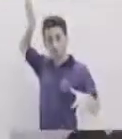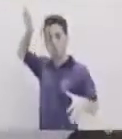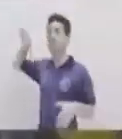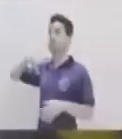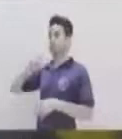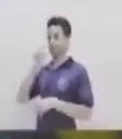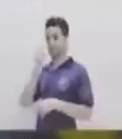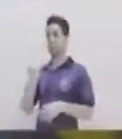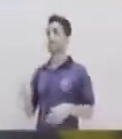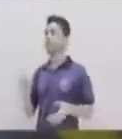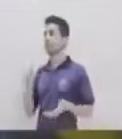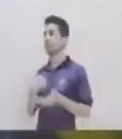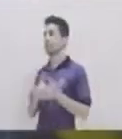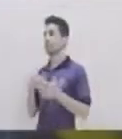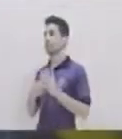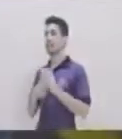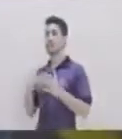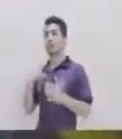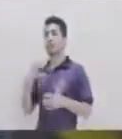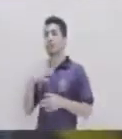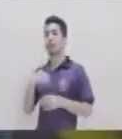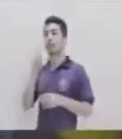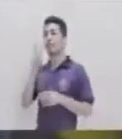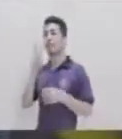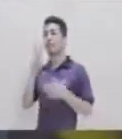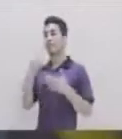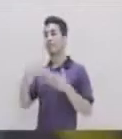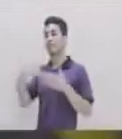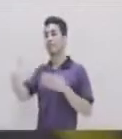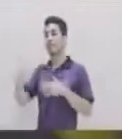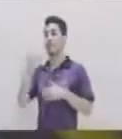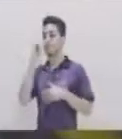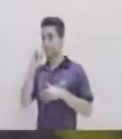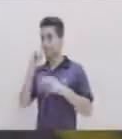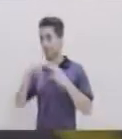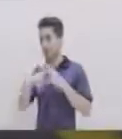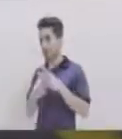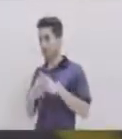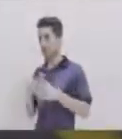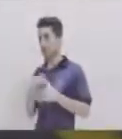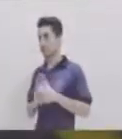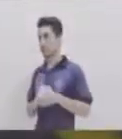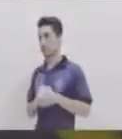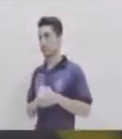Muy bien Entonces Quiere decir que Tengo una velocidad inicial De cero Vamos a colocar los datos